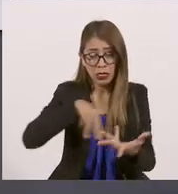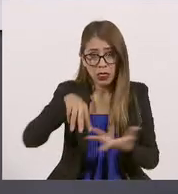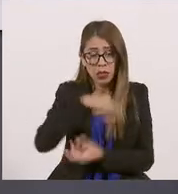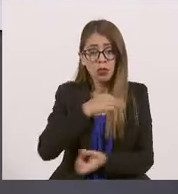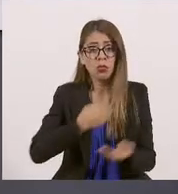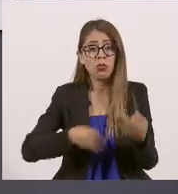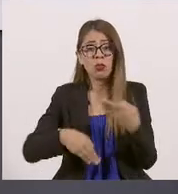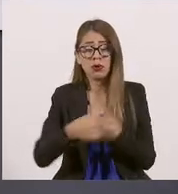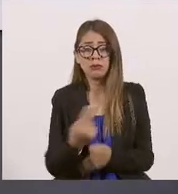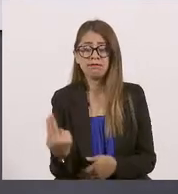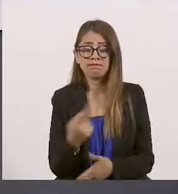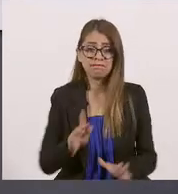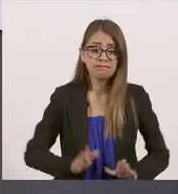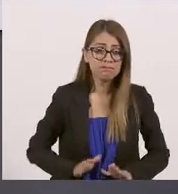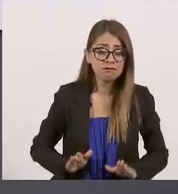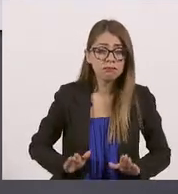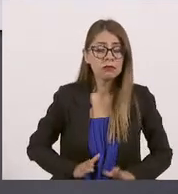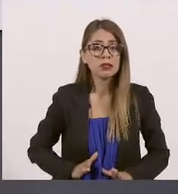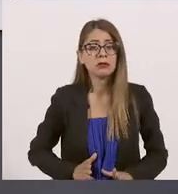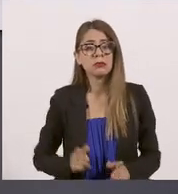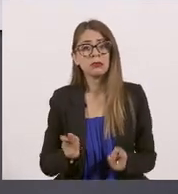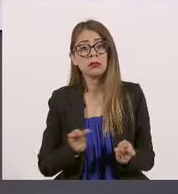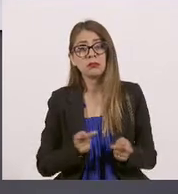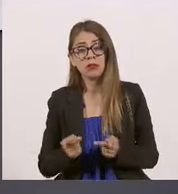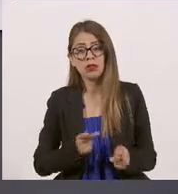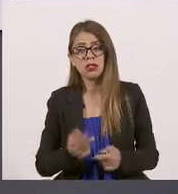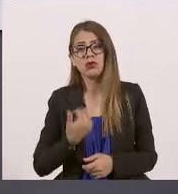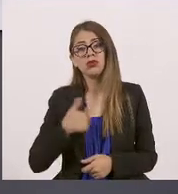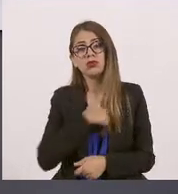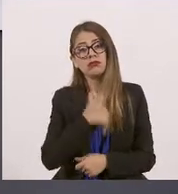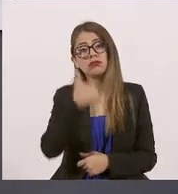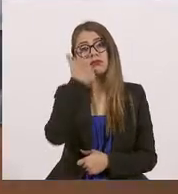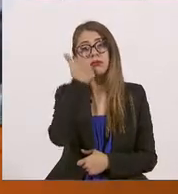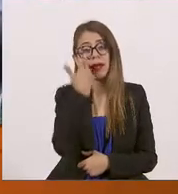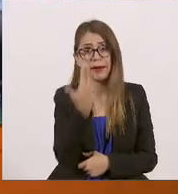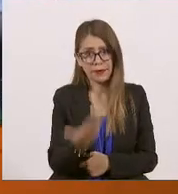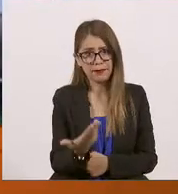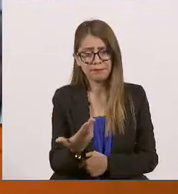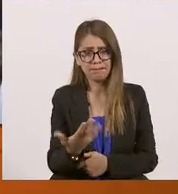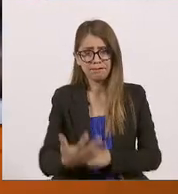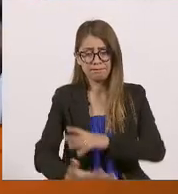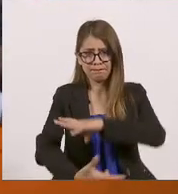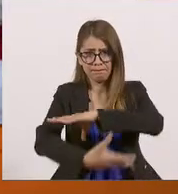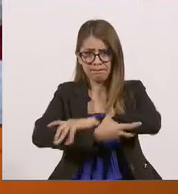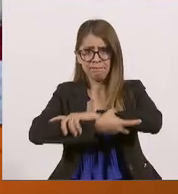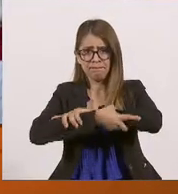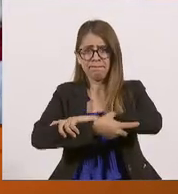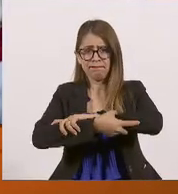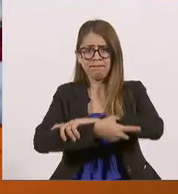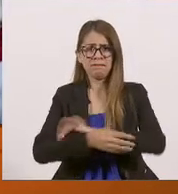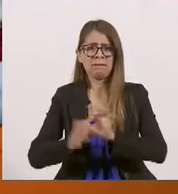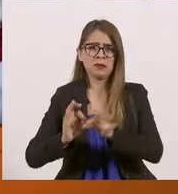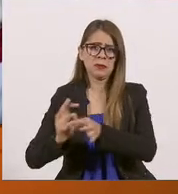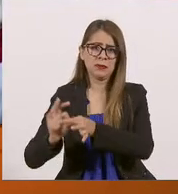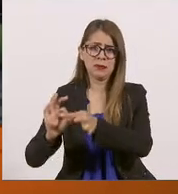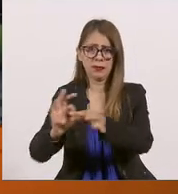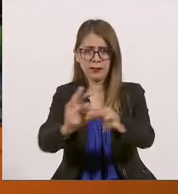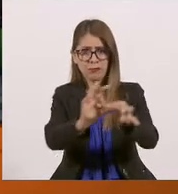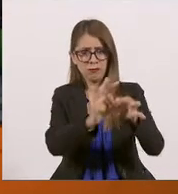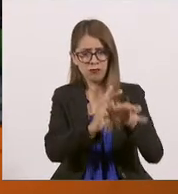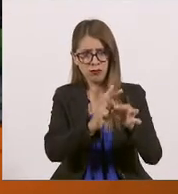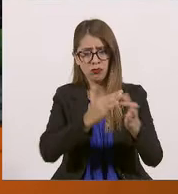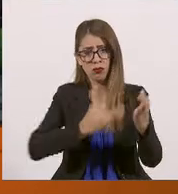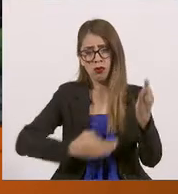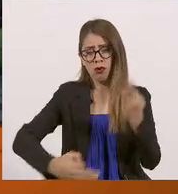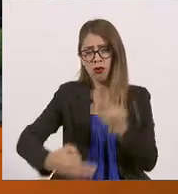sumar nuestros talentos. Lo que hemos buscado es que la línea de trabajo sea la solidaridad y la unión justamente por una causa común.